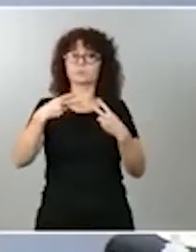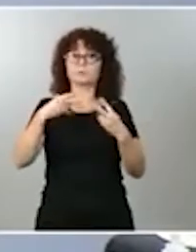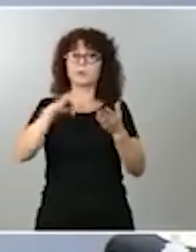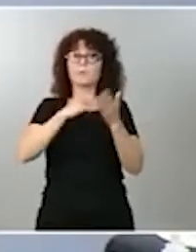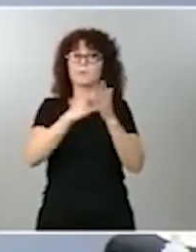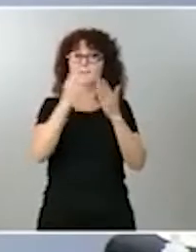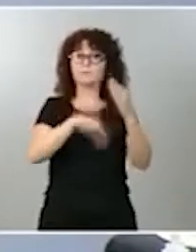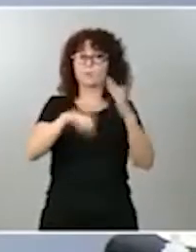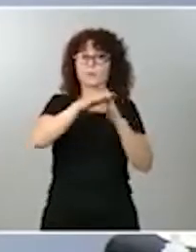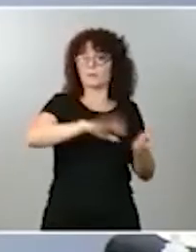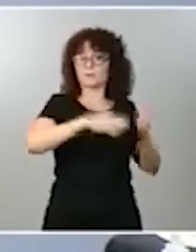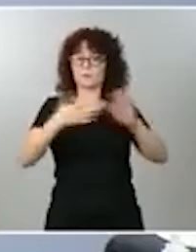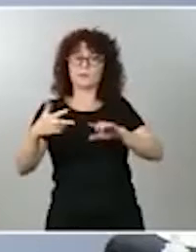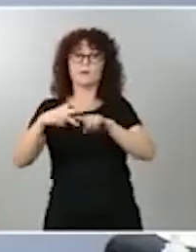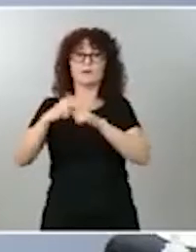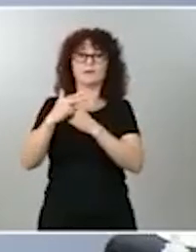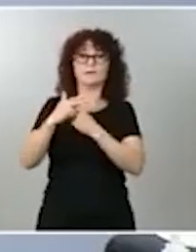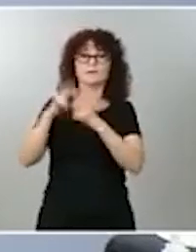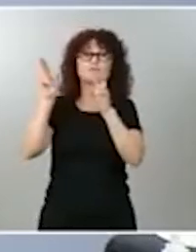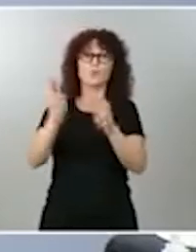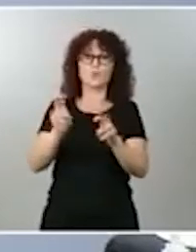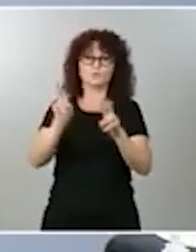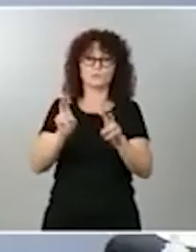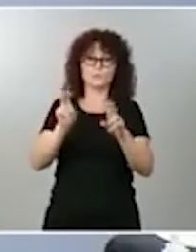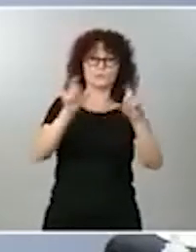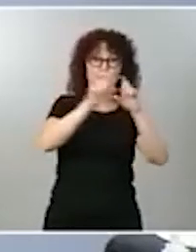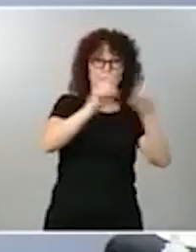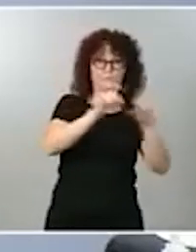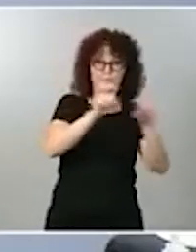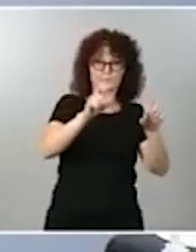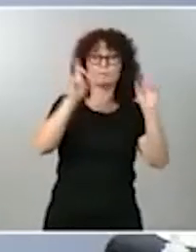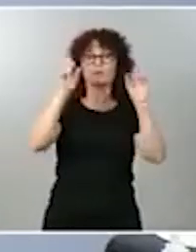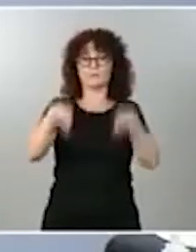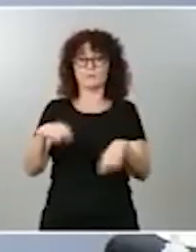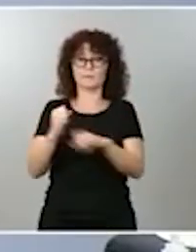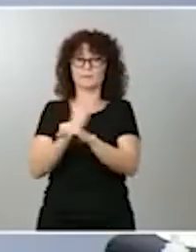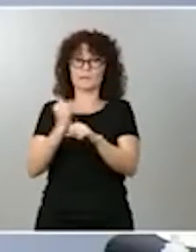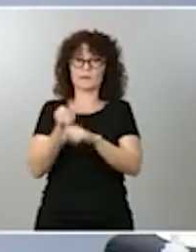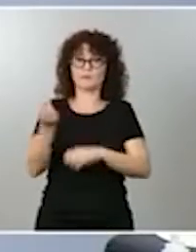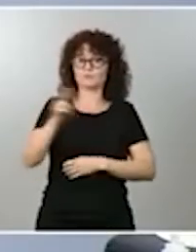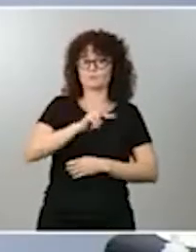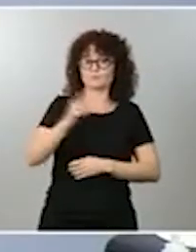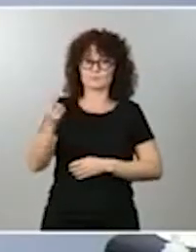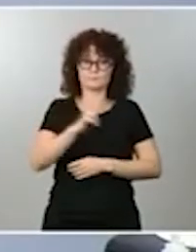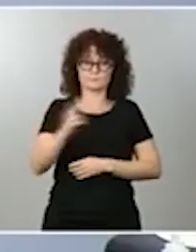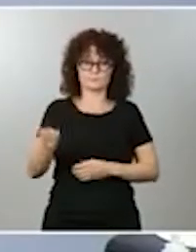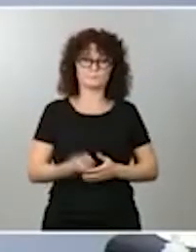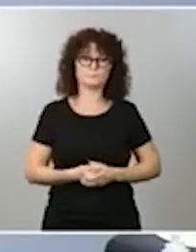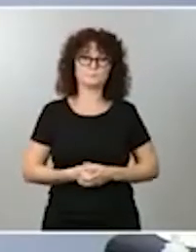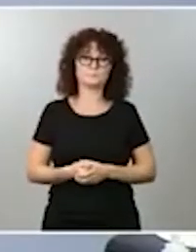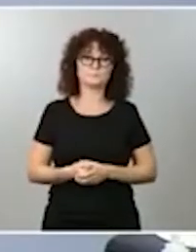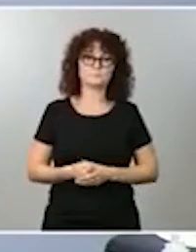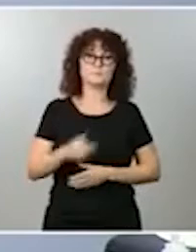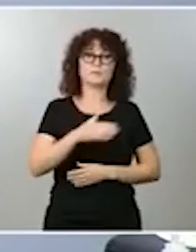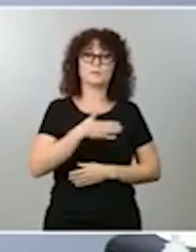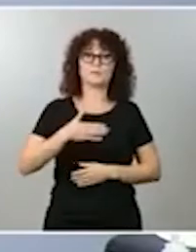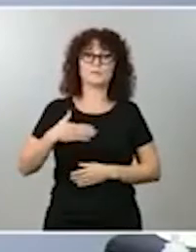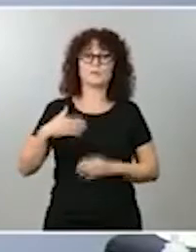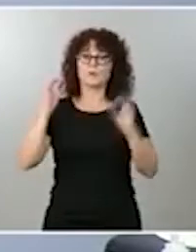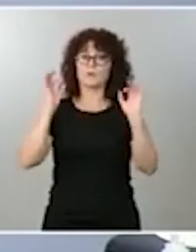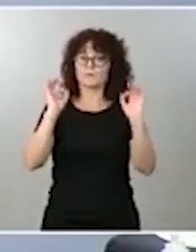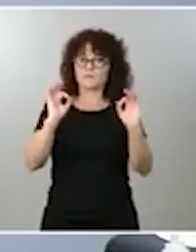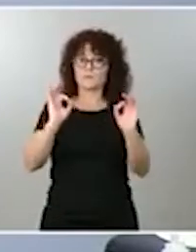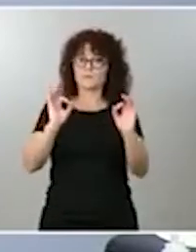herramientas verdaderamente útiles, tanto para las empresas como para los trabajadores y las trabajadoras. Quiero hacer mención específica al